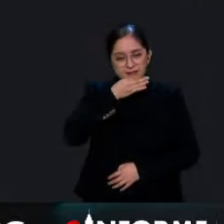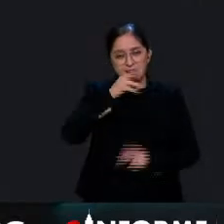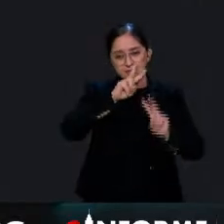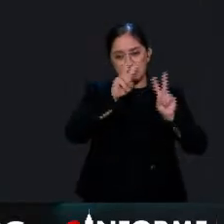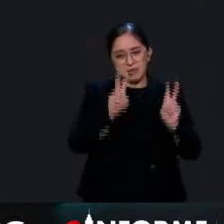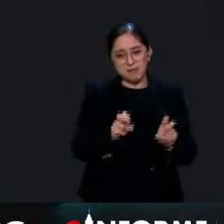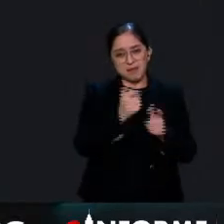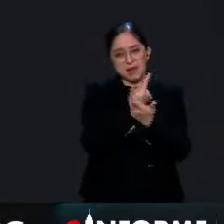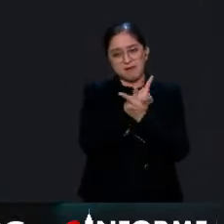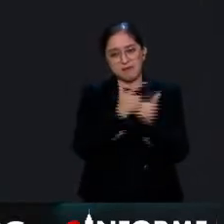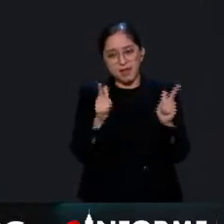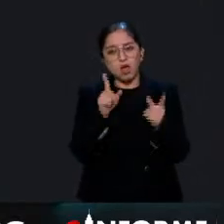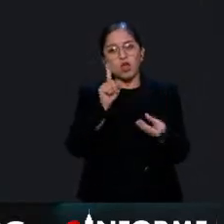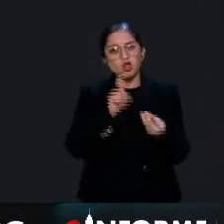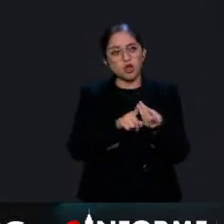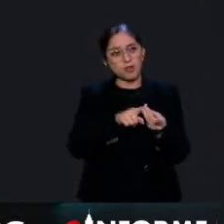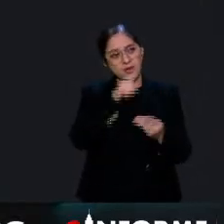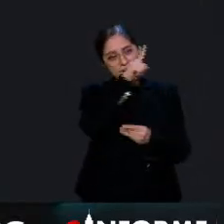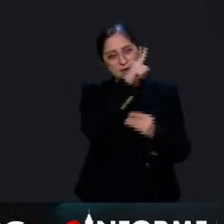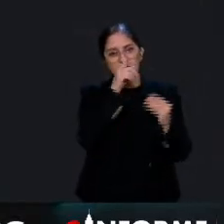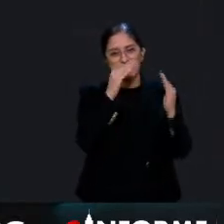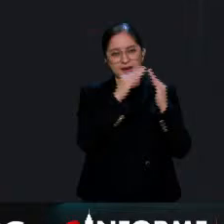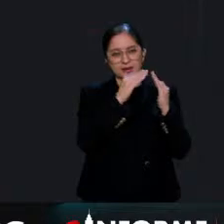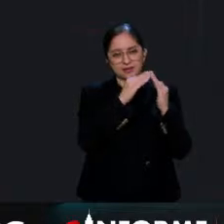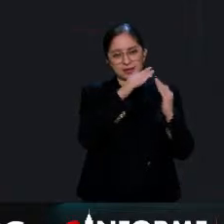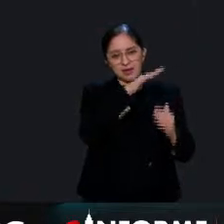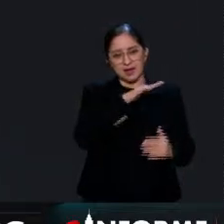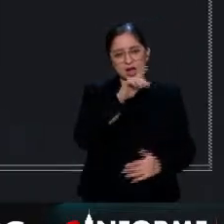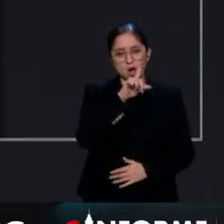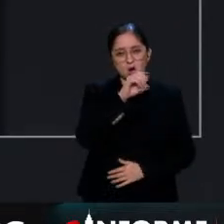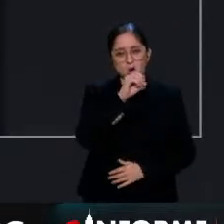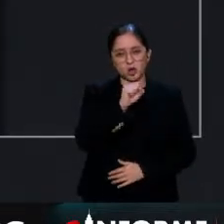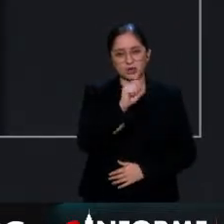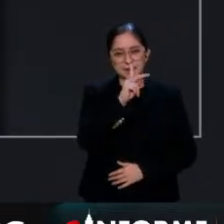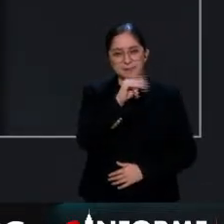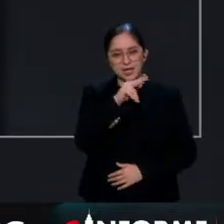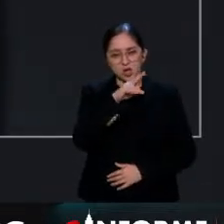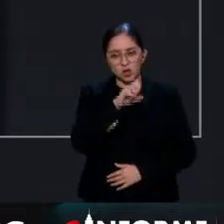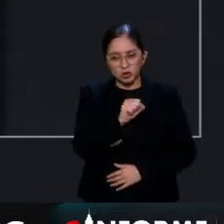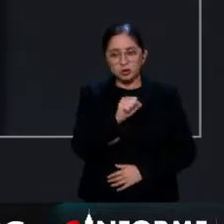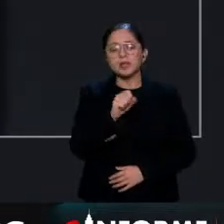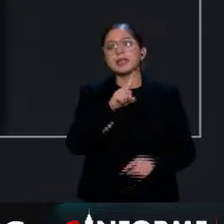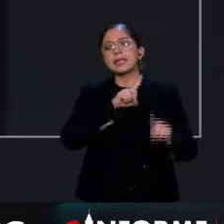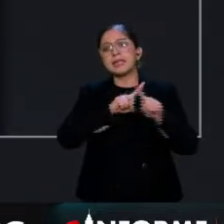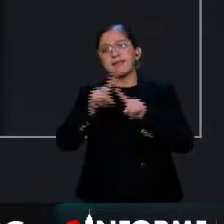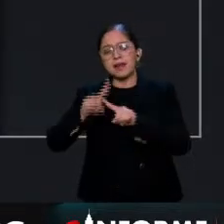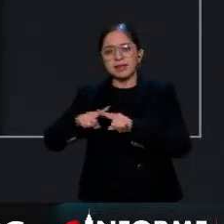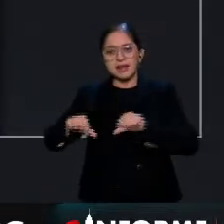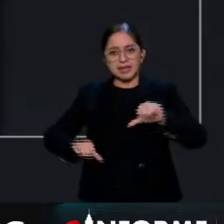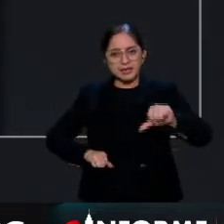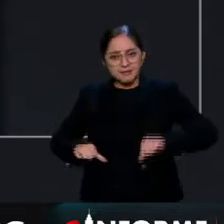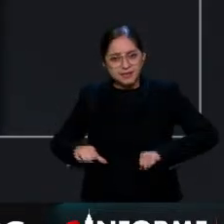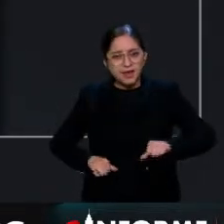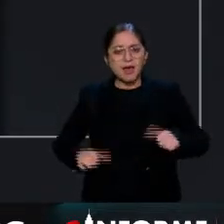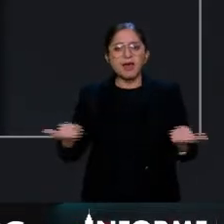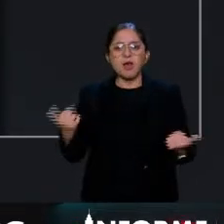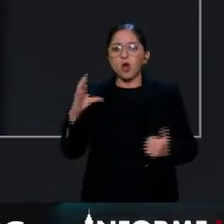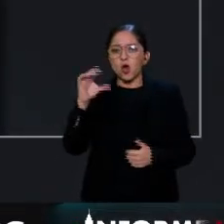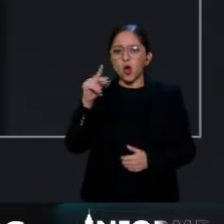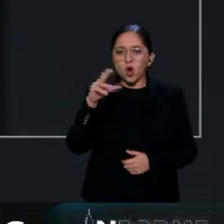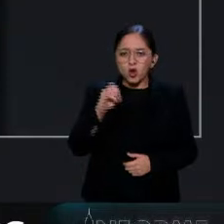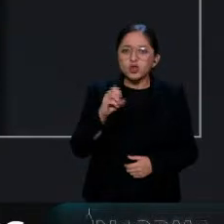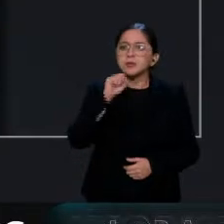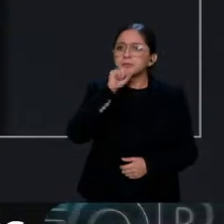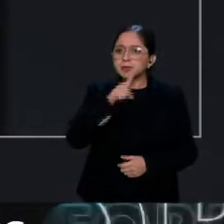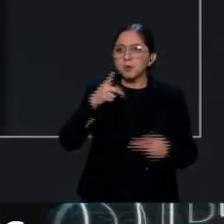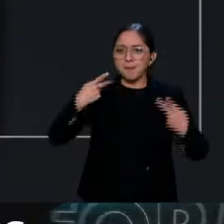Cultural Los Pinos, lugar en el que se realizaron distintas actividades, así como coloquios y bodas colectivas de personas que estuvieron privadas de la